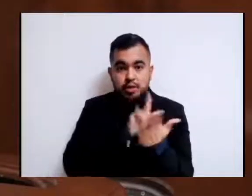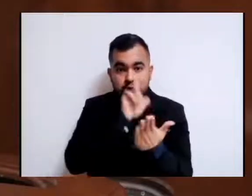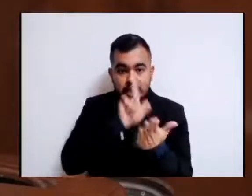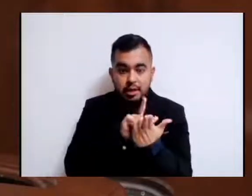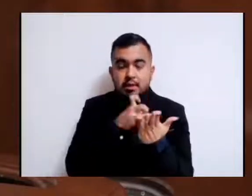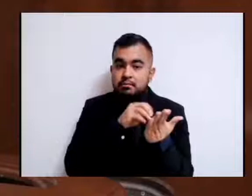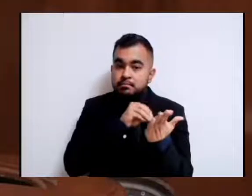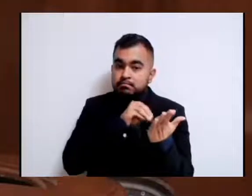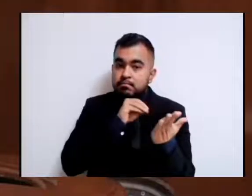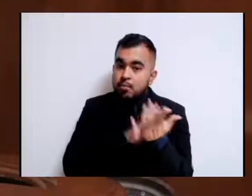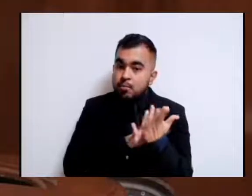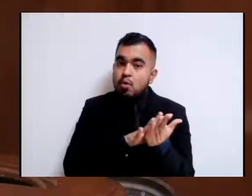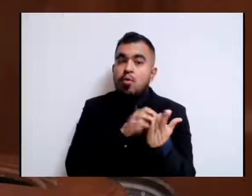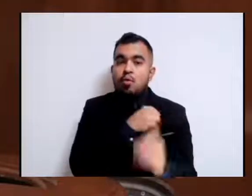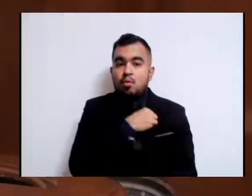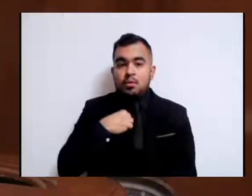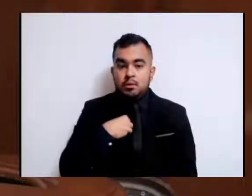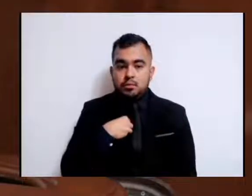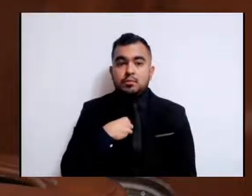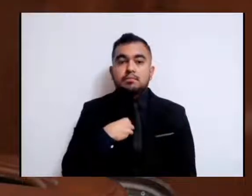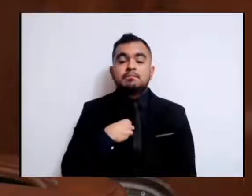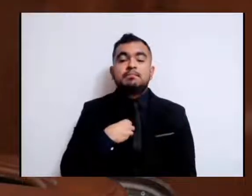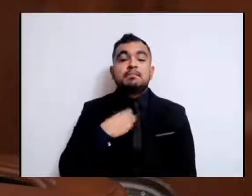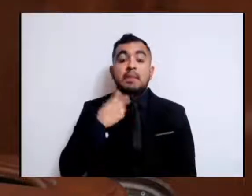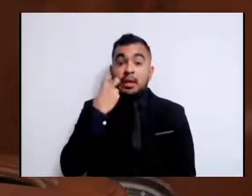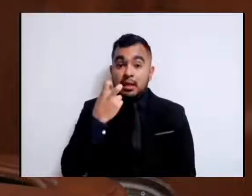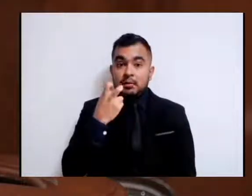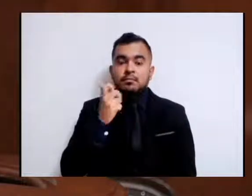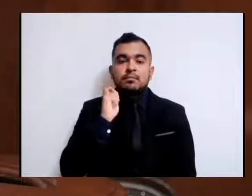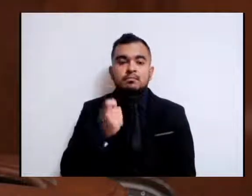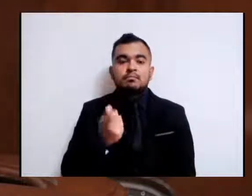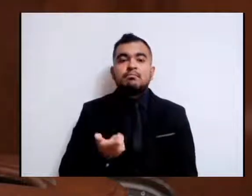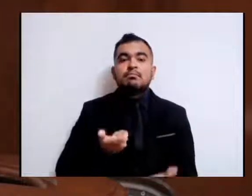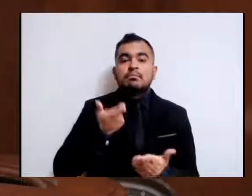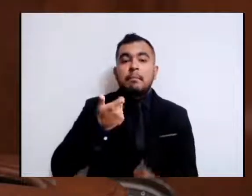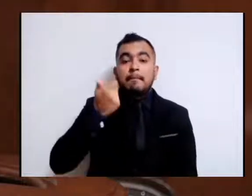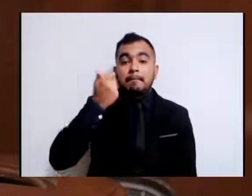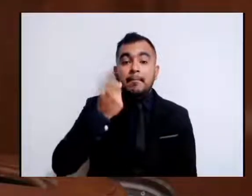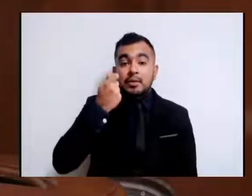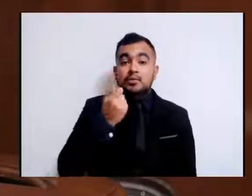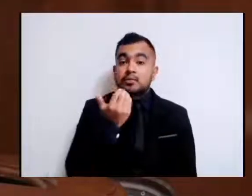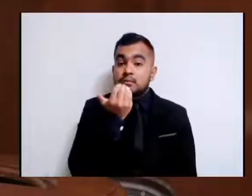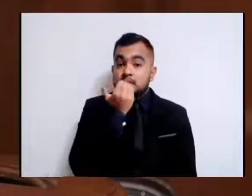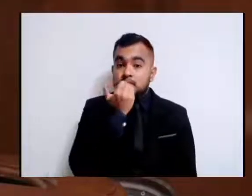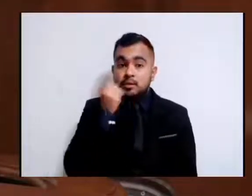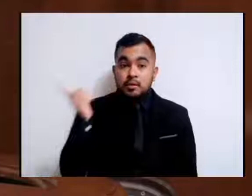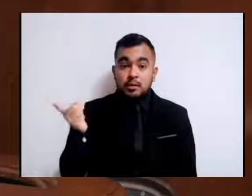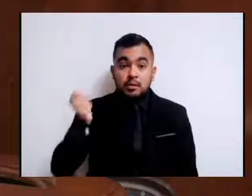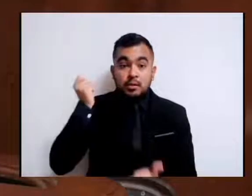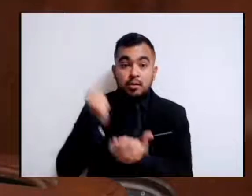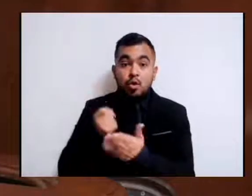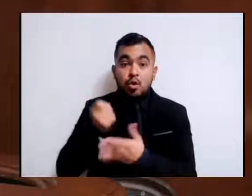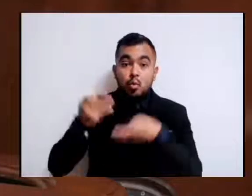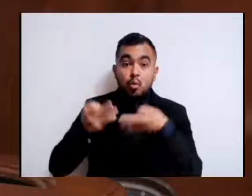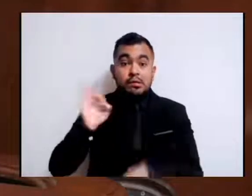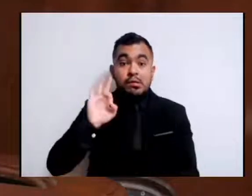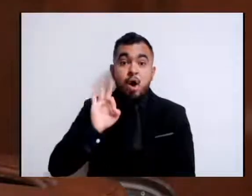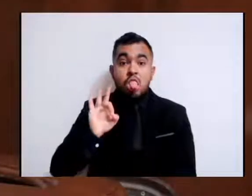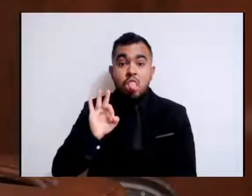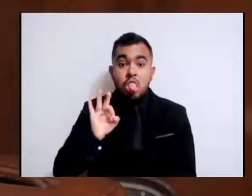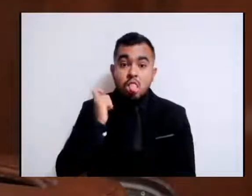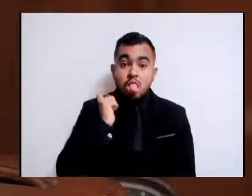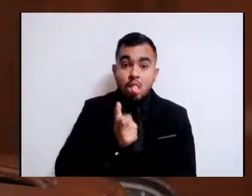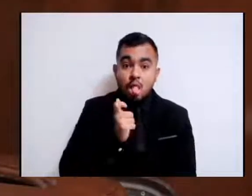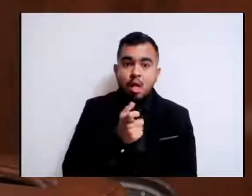el no ajustar la pensión alimenticia provisional decretada por los jueces es causa de inestabilidad